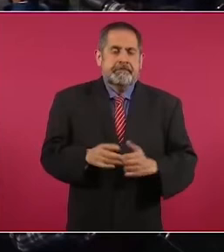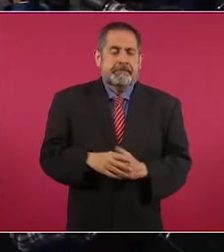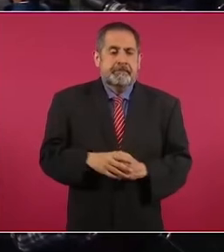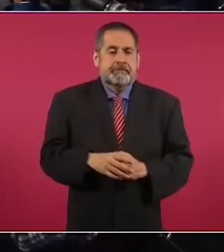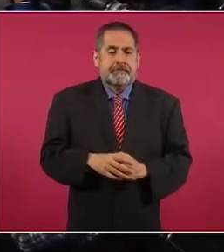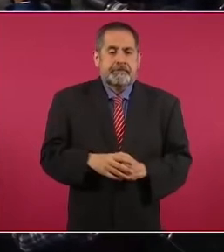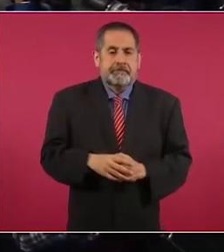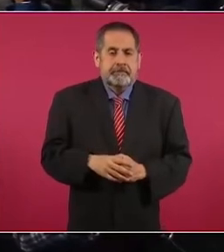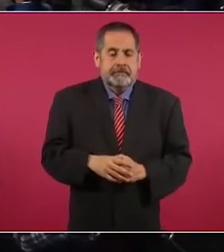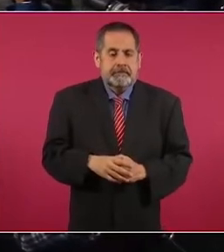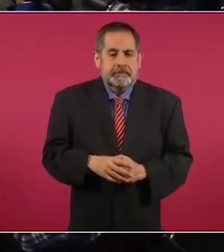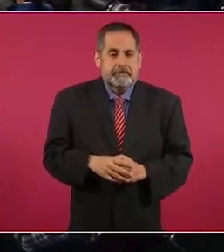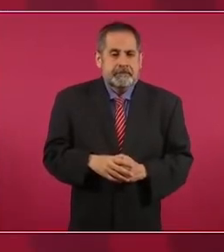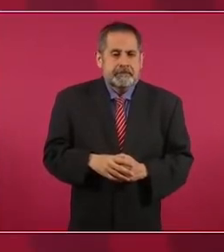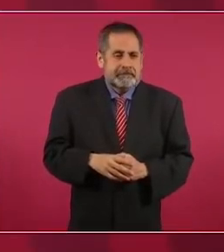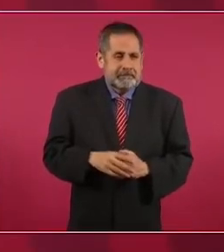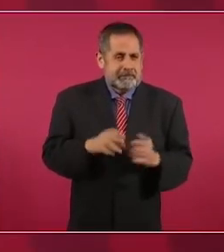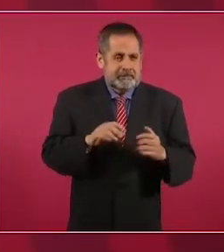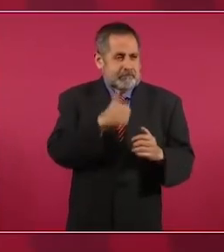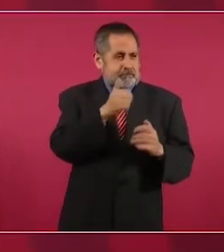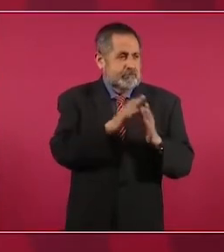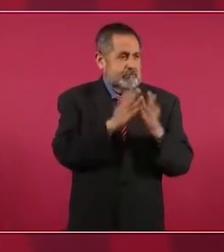se le acerque